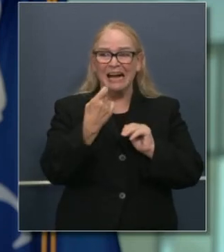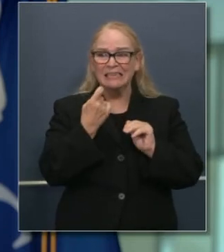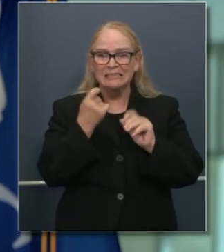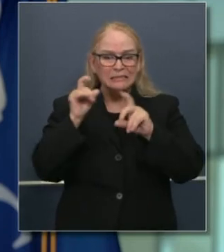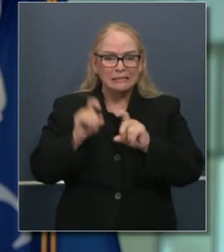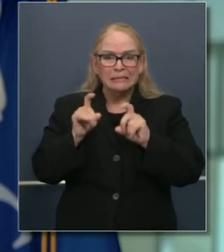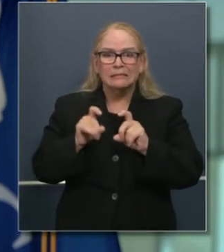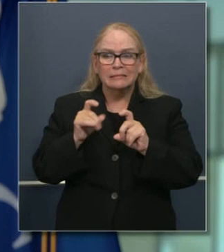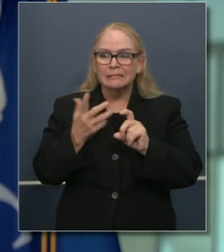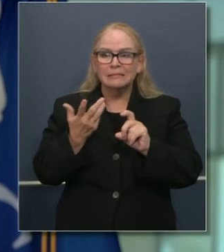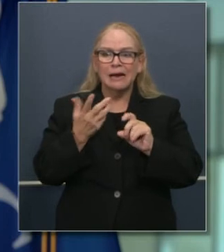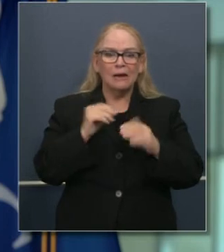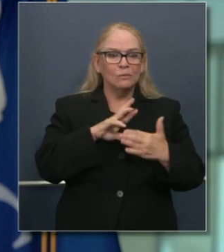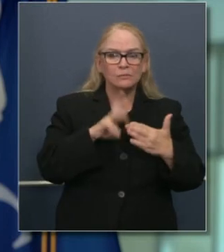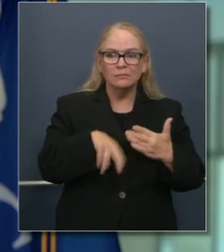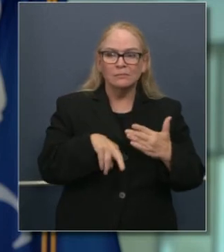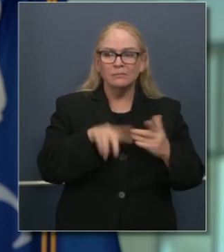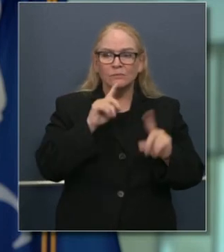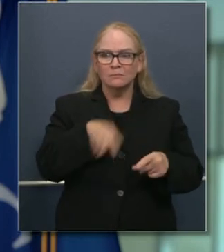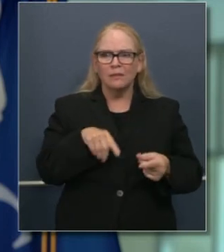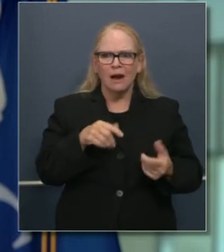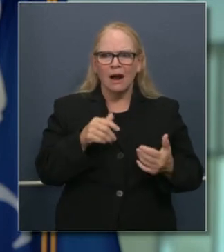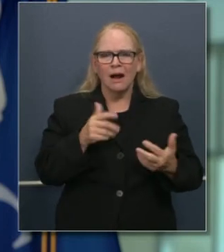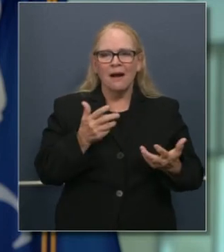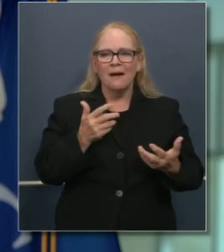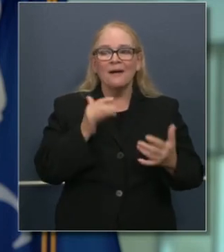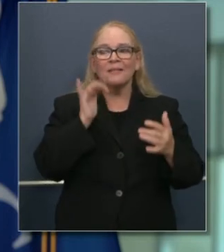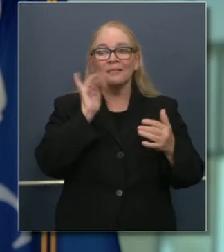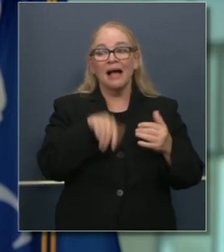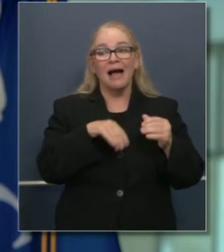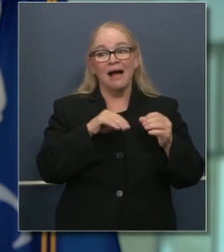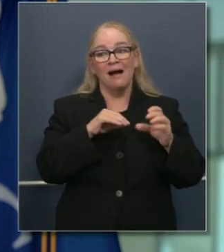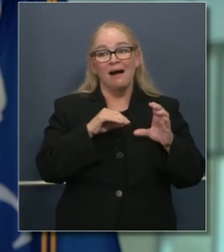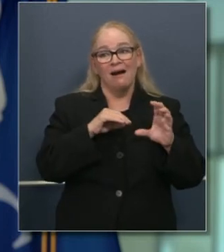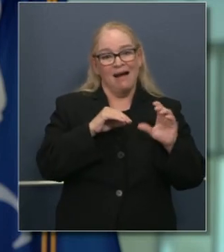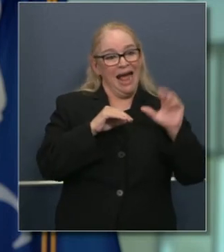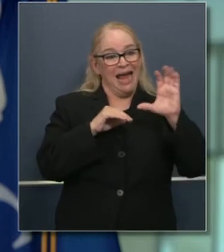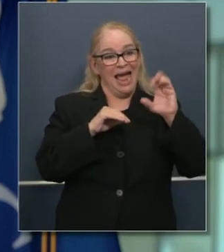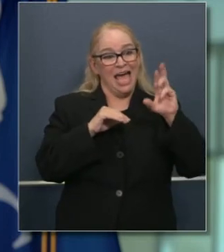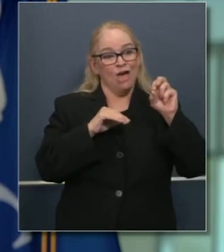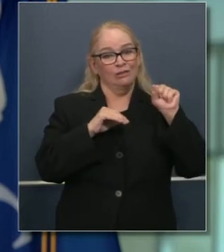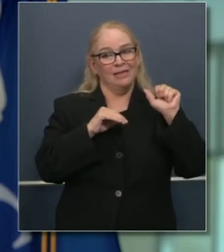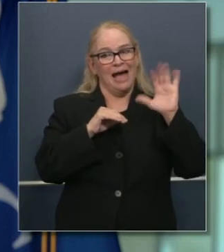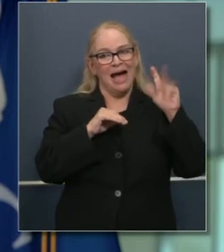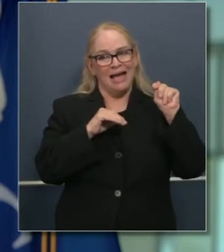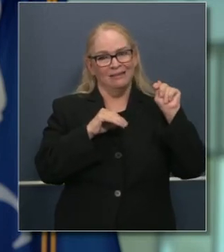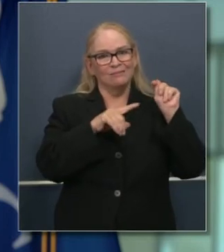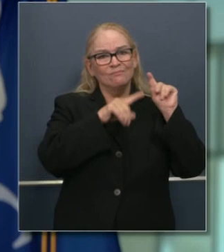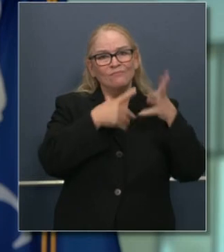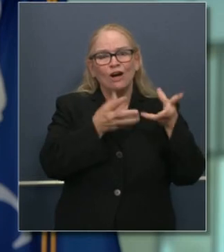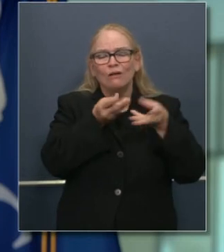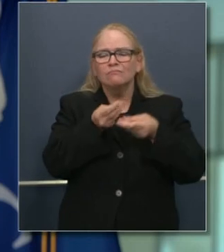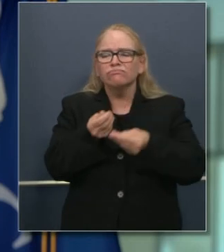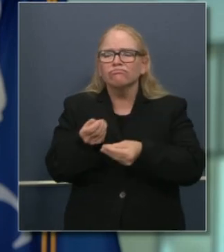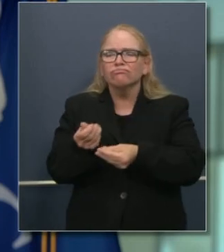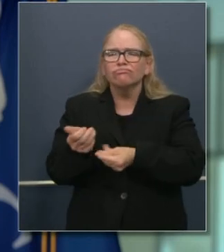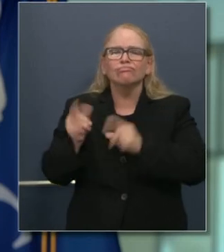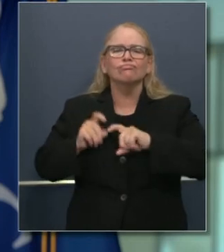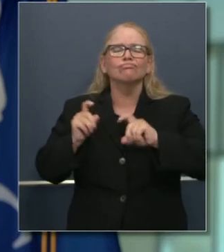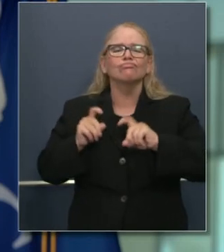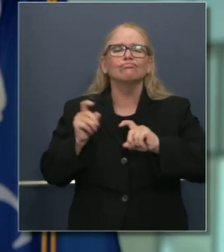una gran parte de CARES Act era para mejorar pruebas para estados. Y esos dólares